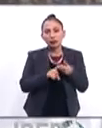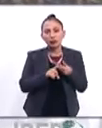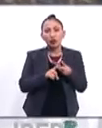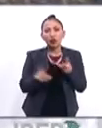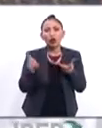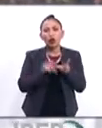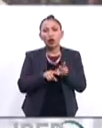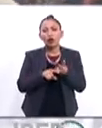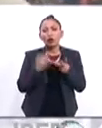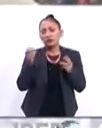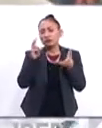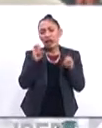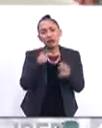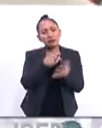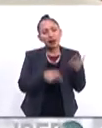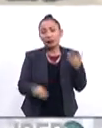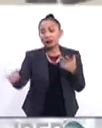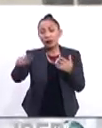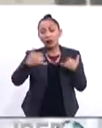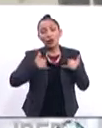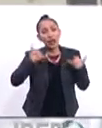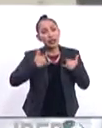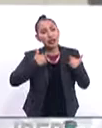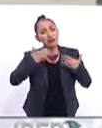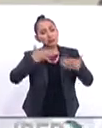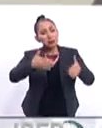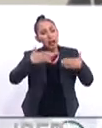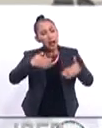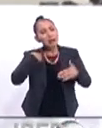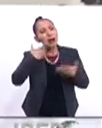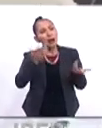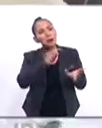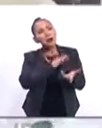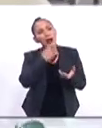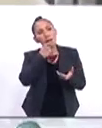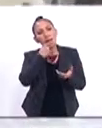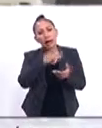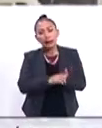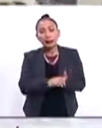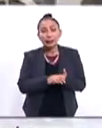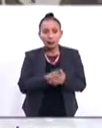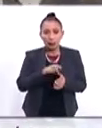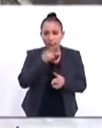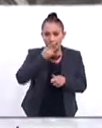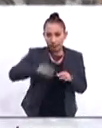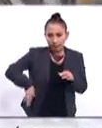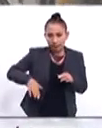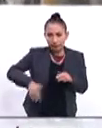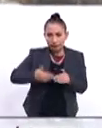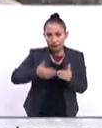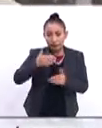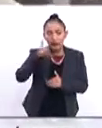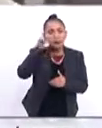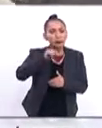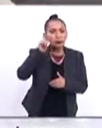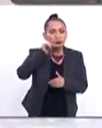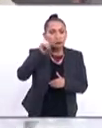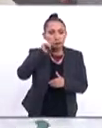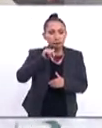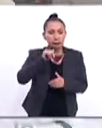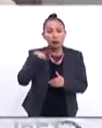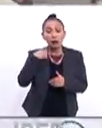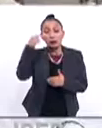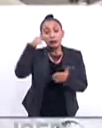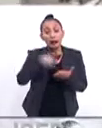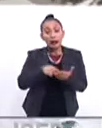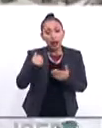tantos temas que espera la juventud panameña puedan ser abordados y como bien no habían avanzado mañana se